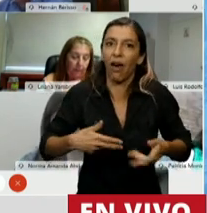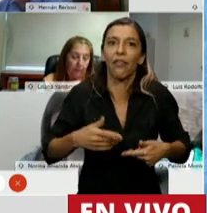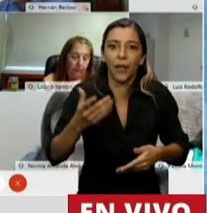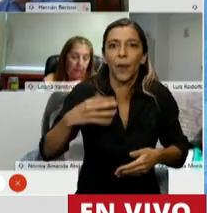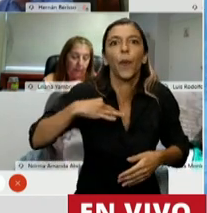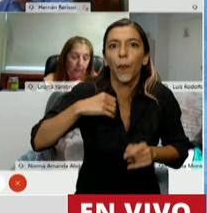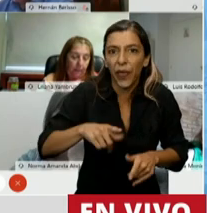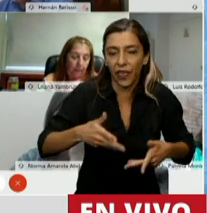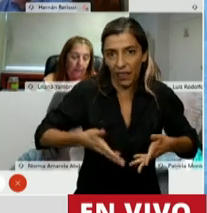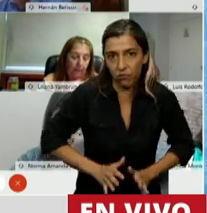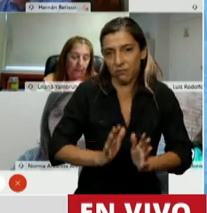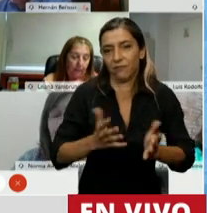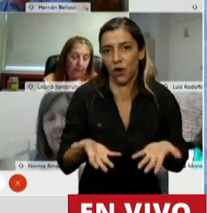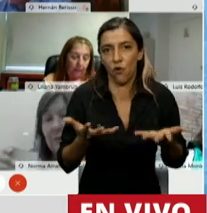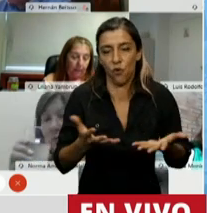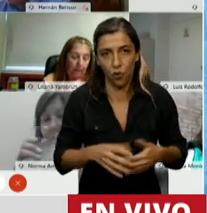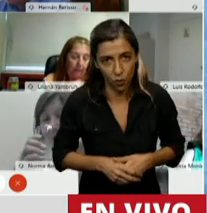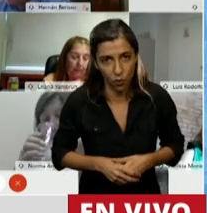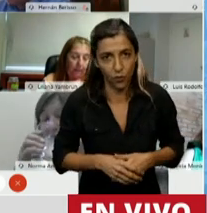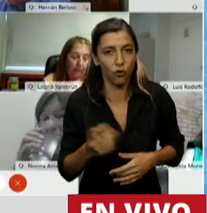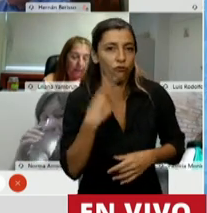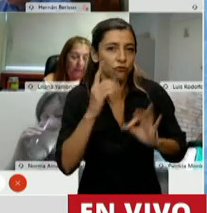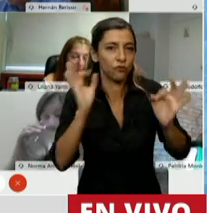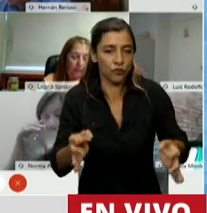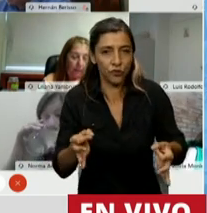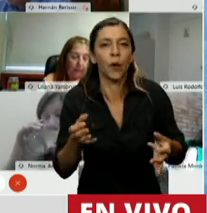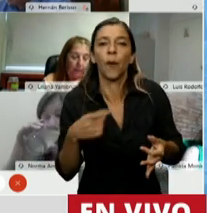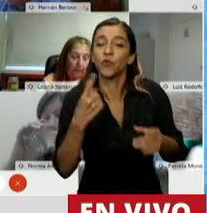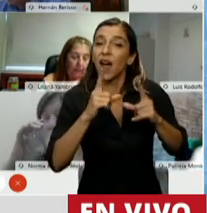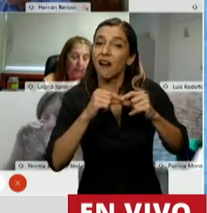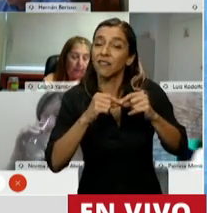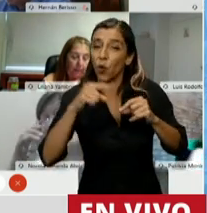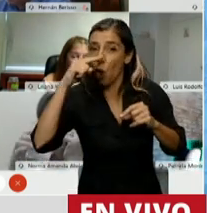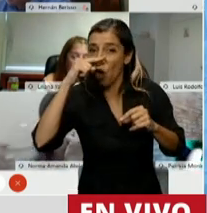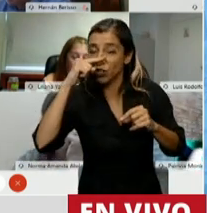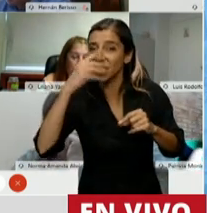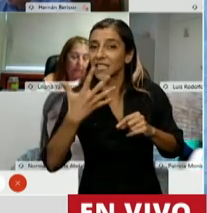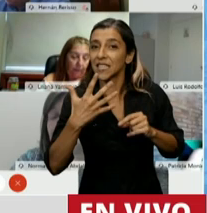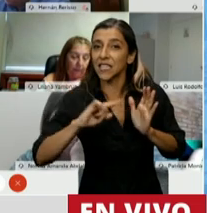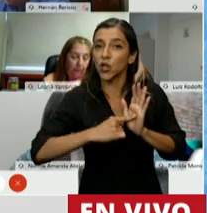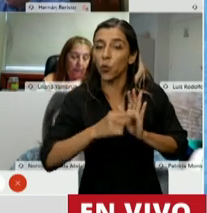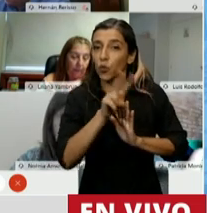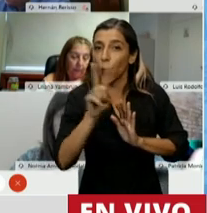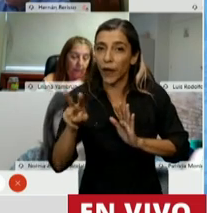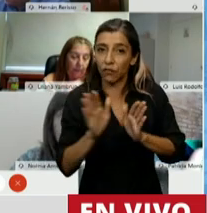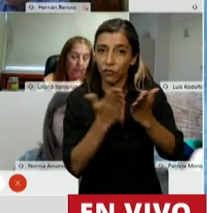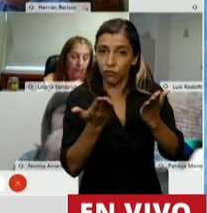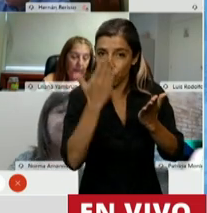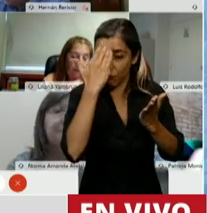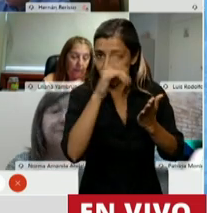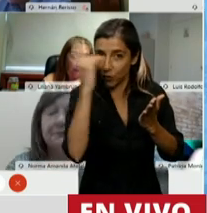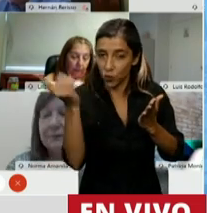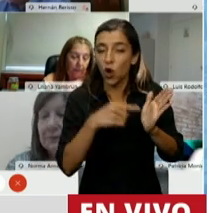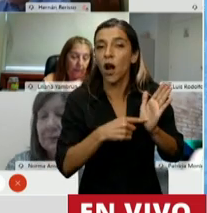aceptaremos que sea, el modo de evitar la concepción. El artículo 75, inciso 22 de la Constitución,